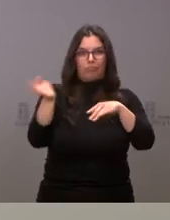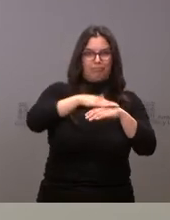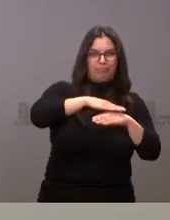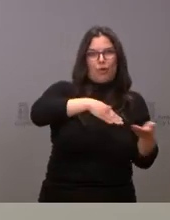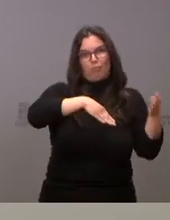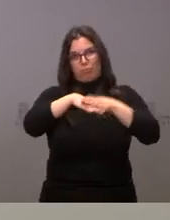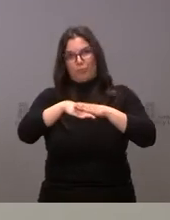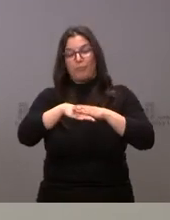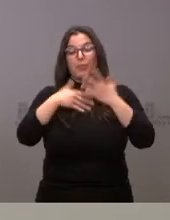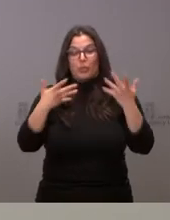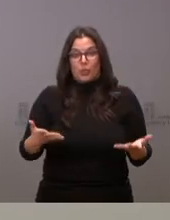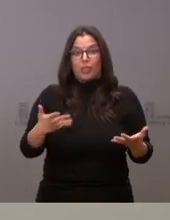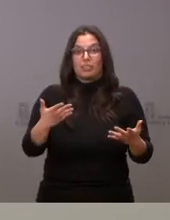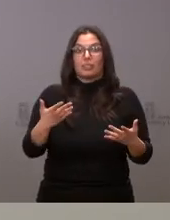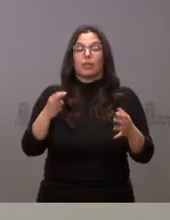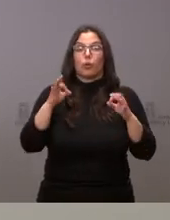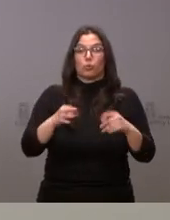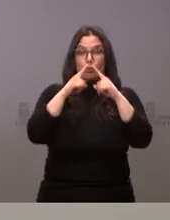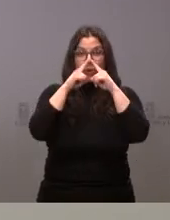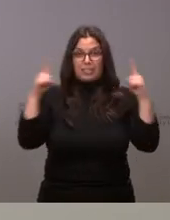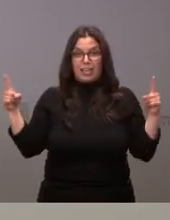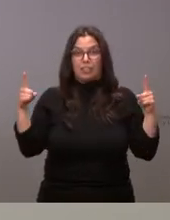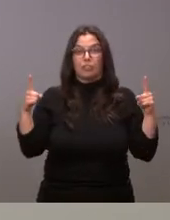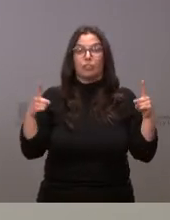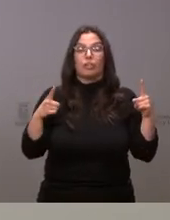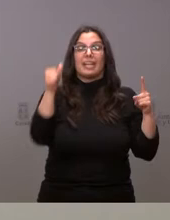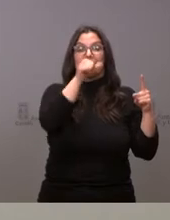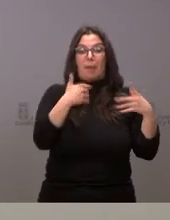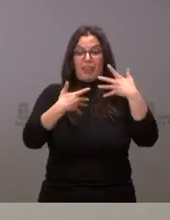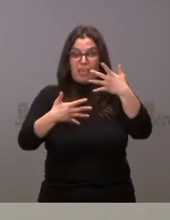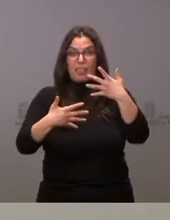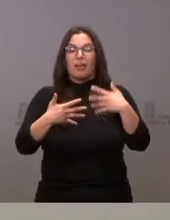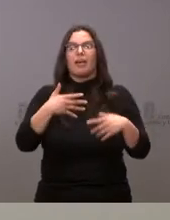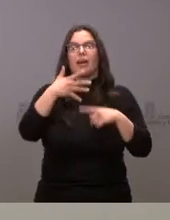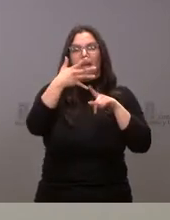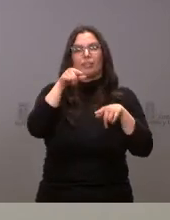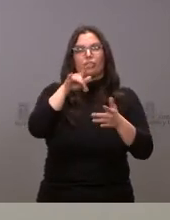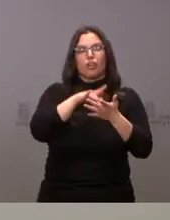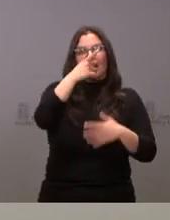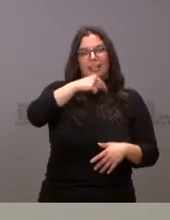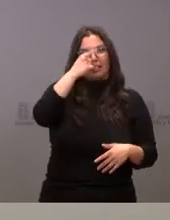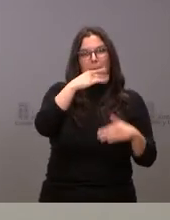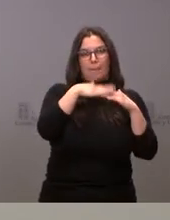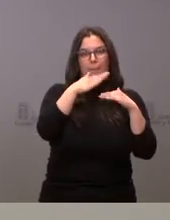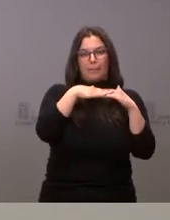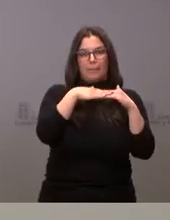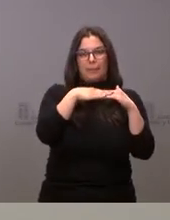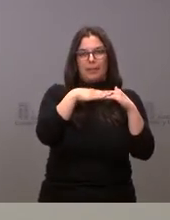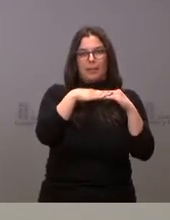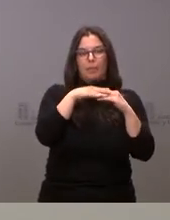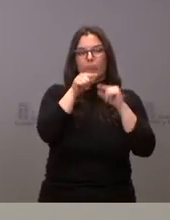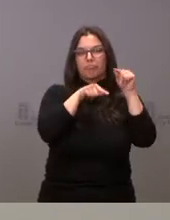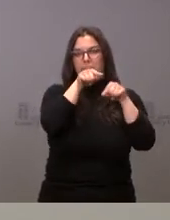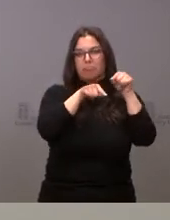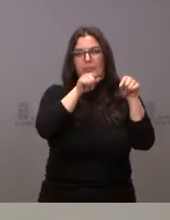semana la semana 10 de este año 22 la gripe ha superado ya el umbral de lo que se considera epidémico